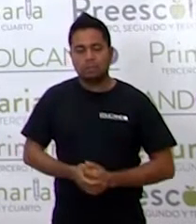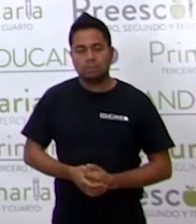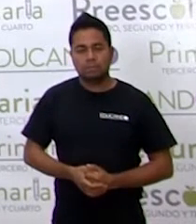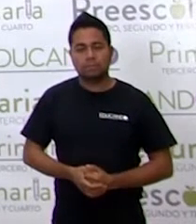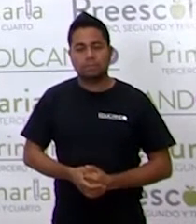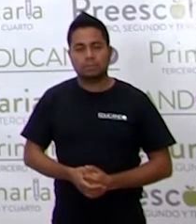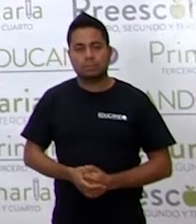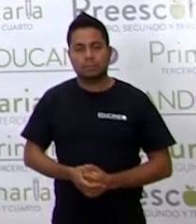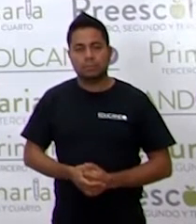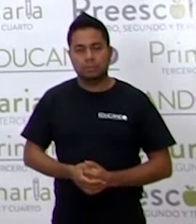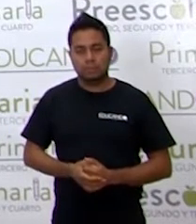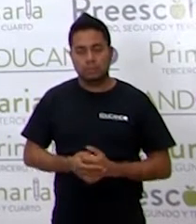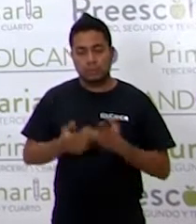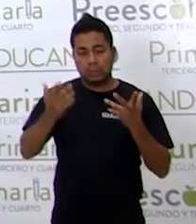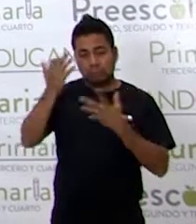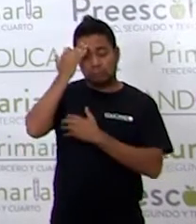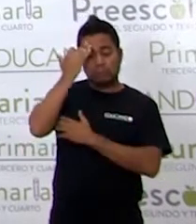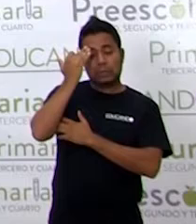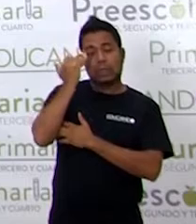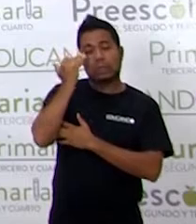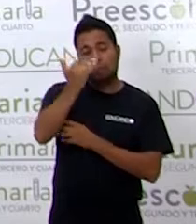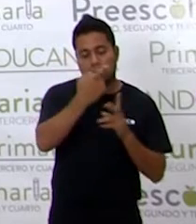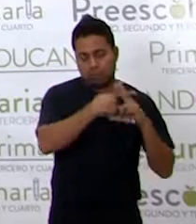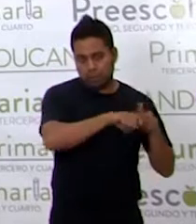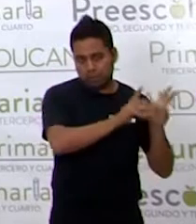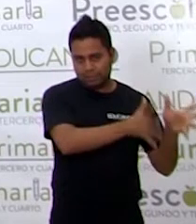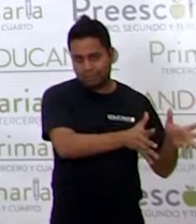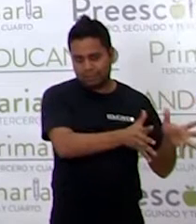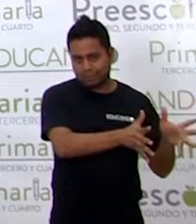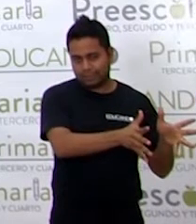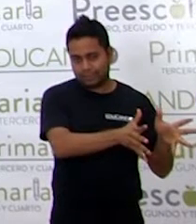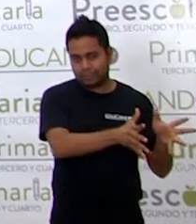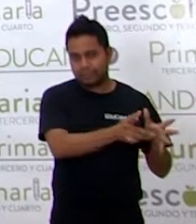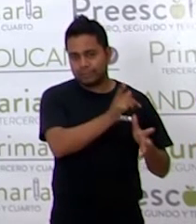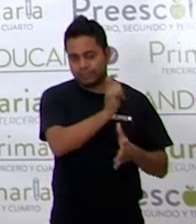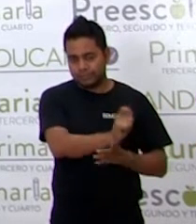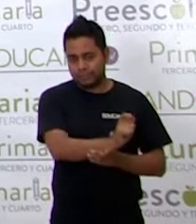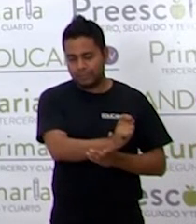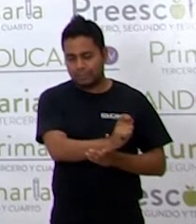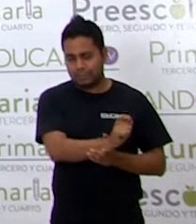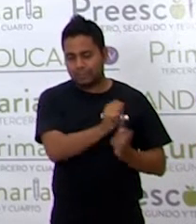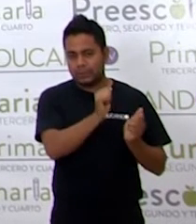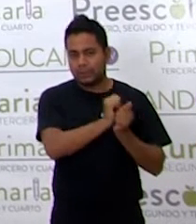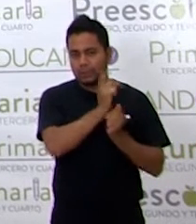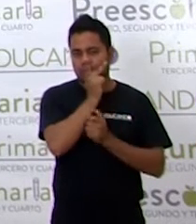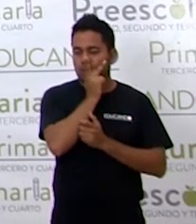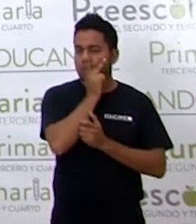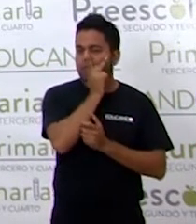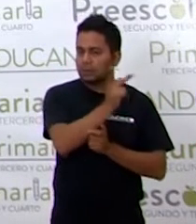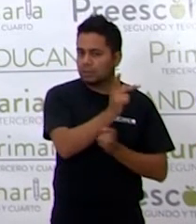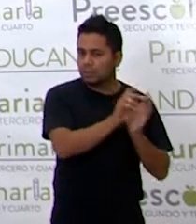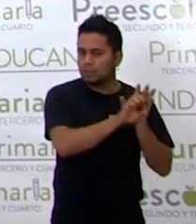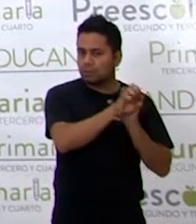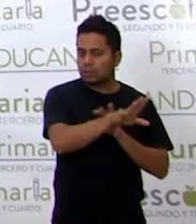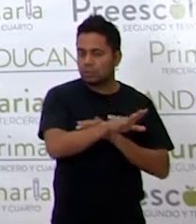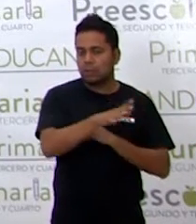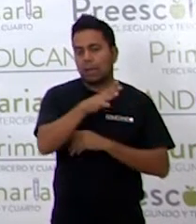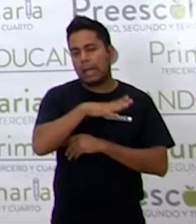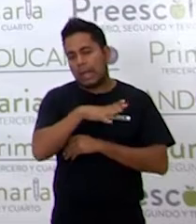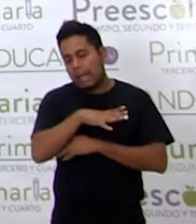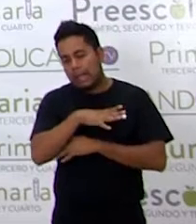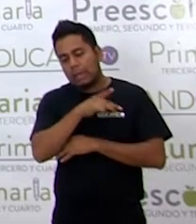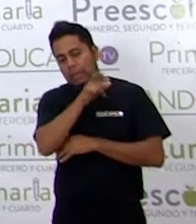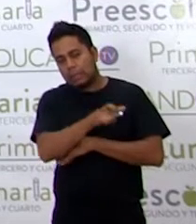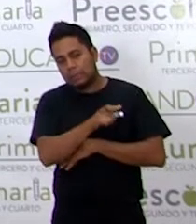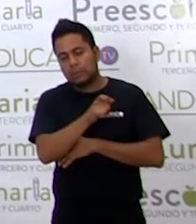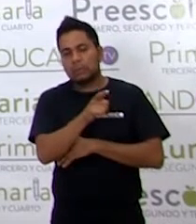Hace mucho tiempo. Tiene que ver también con frases como Había una vez.